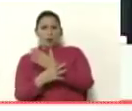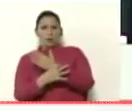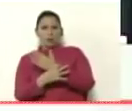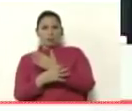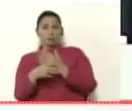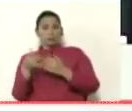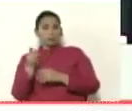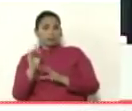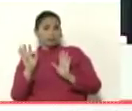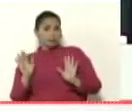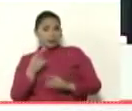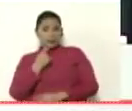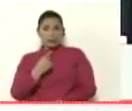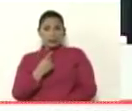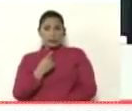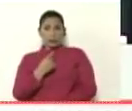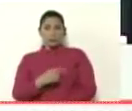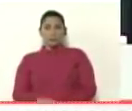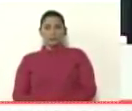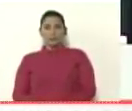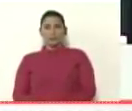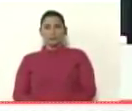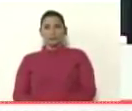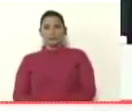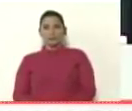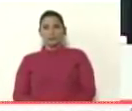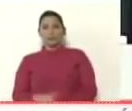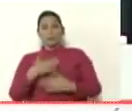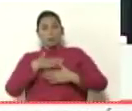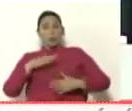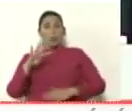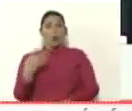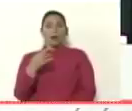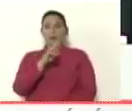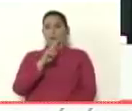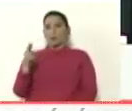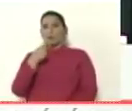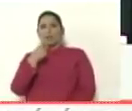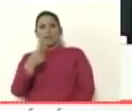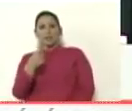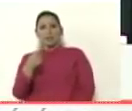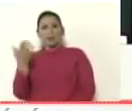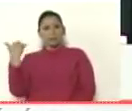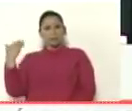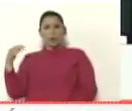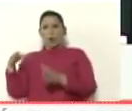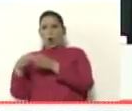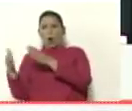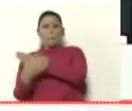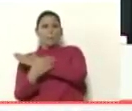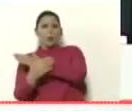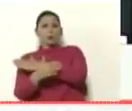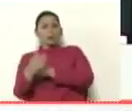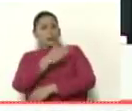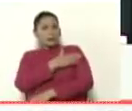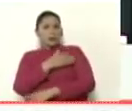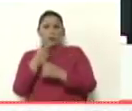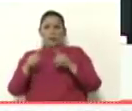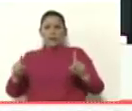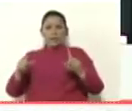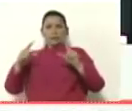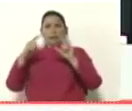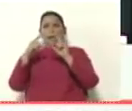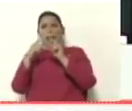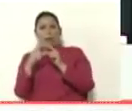que era muy común en la Cuarta República, que señalaba que la diferencia entre los adecos y los copellanos